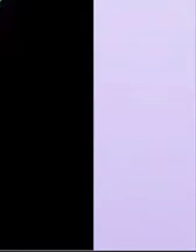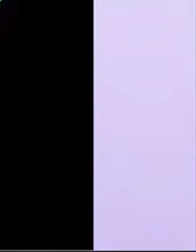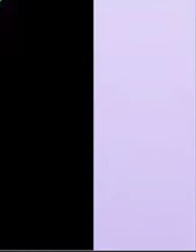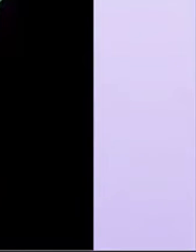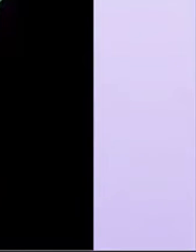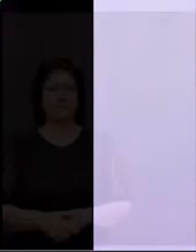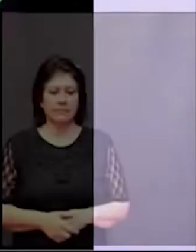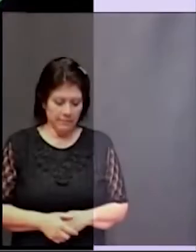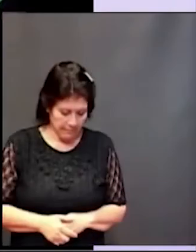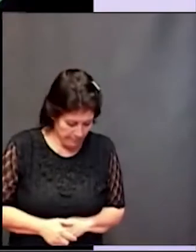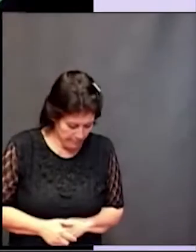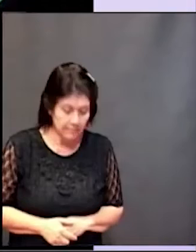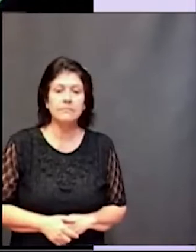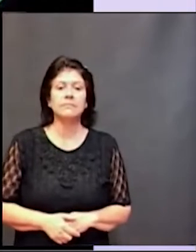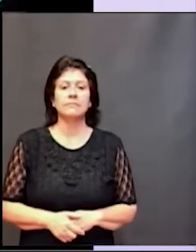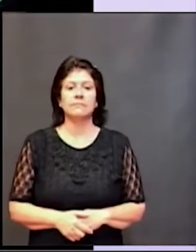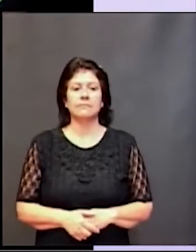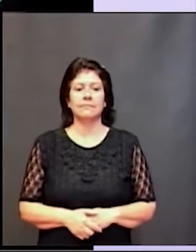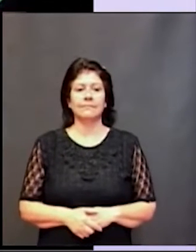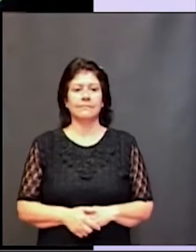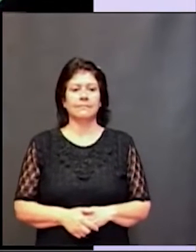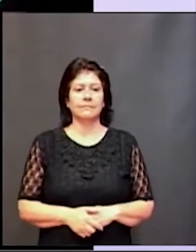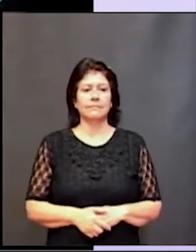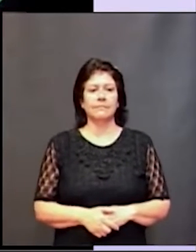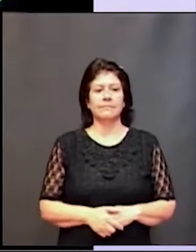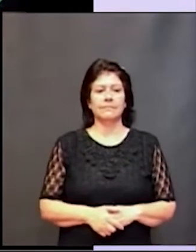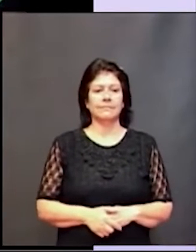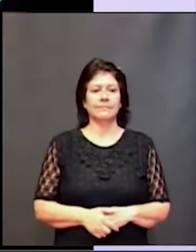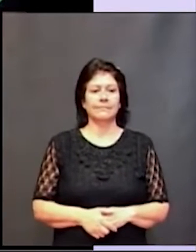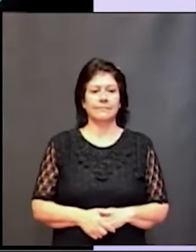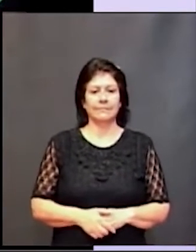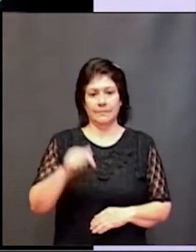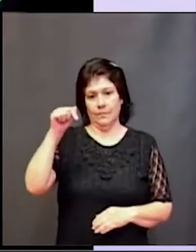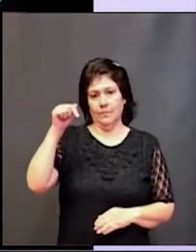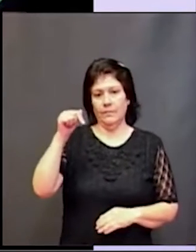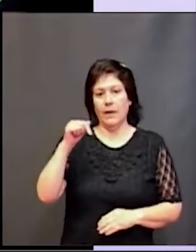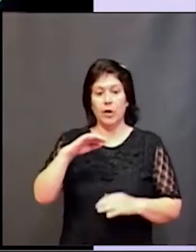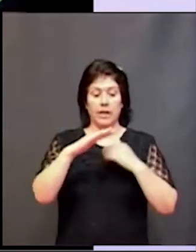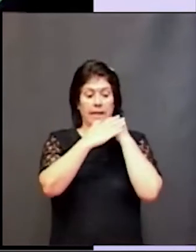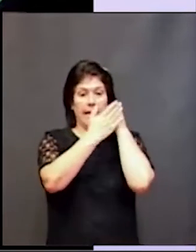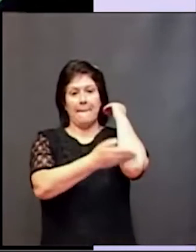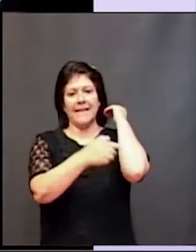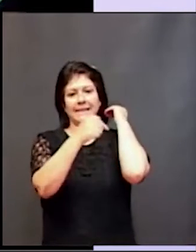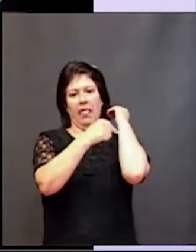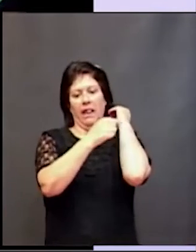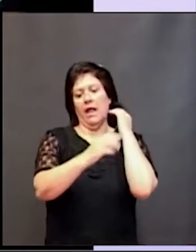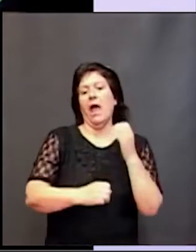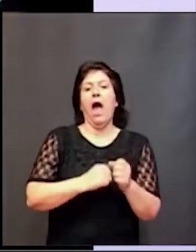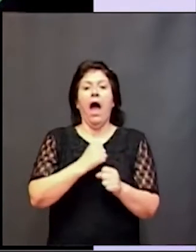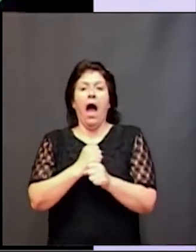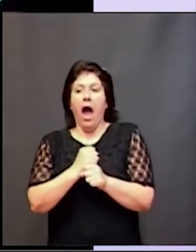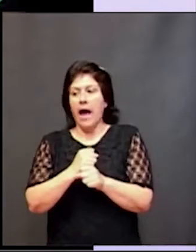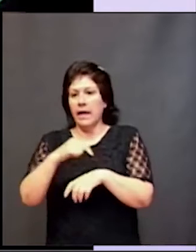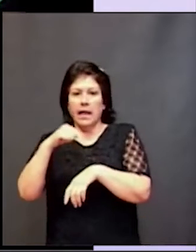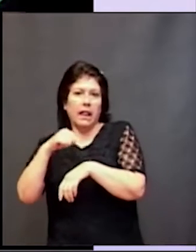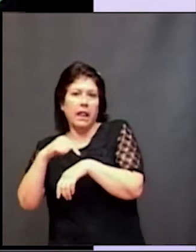crecimiento biológico en tamaño que es desde que estamos en la panza de nuestra mamá hasta llegar a un determinado